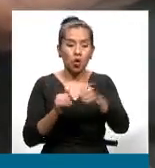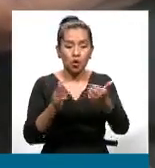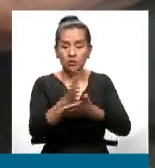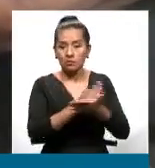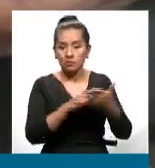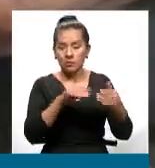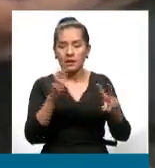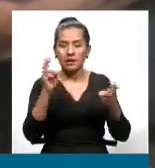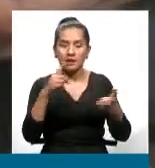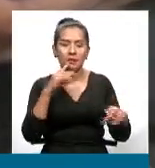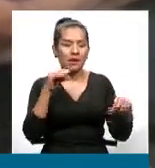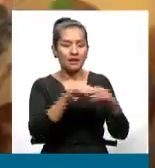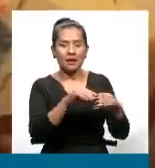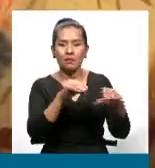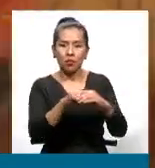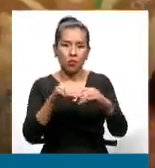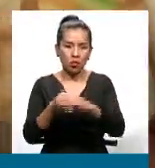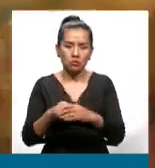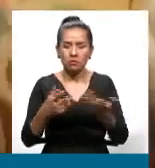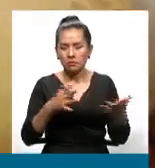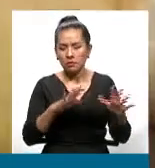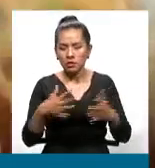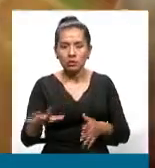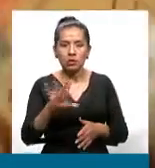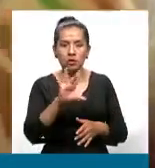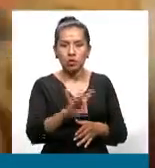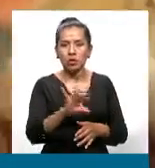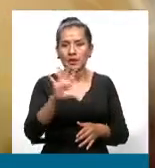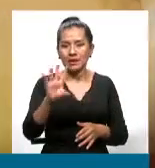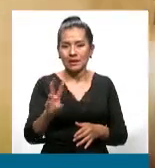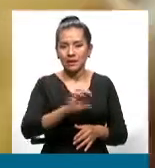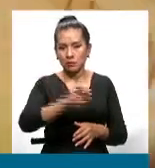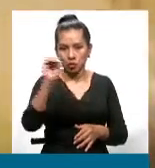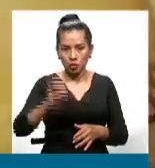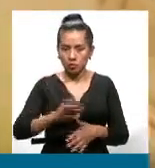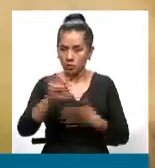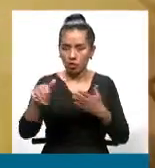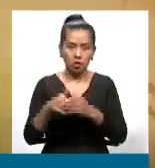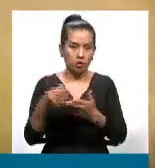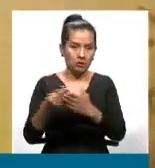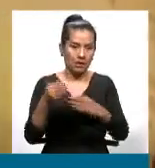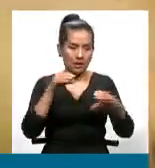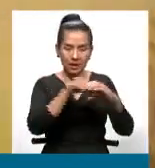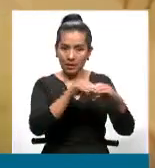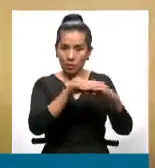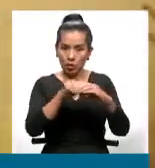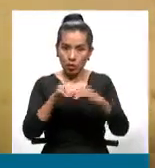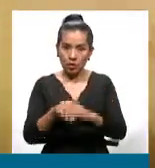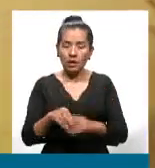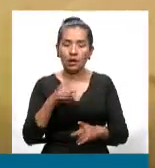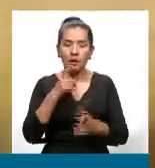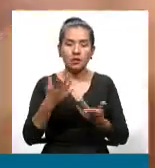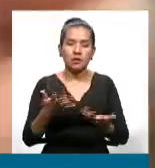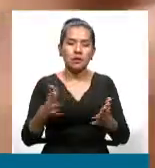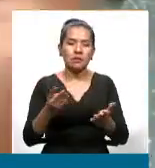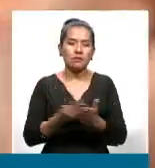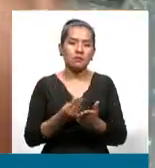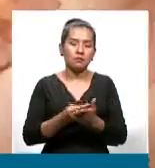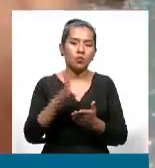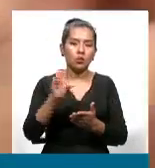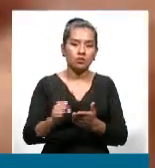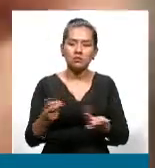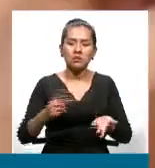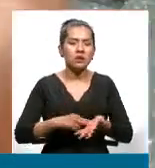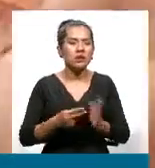depósitos, aproximadamente el 86% de los depósitos está en bolivianos. ¿Qué quiere